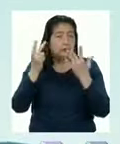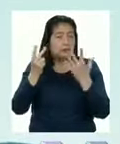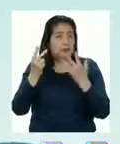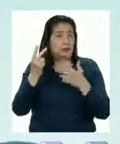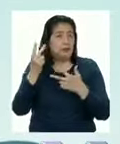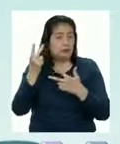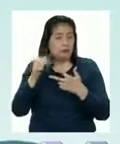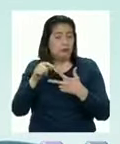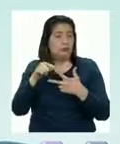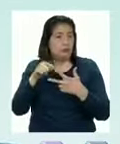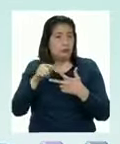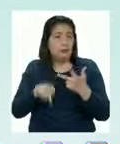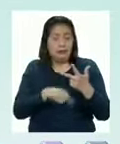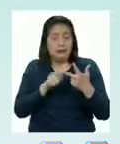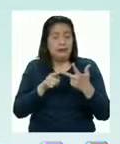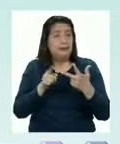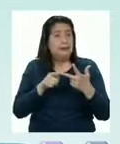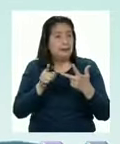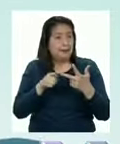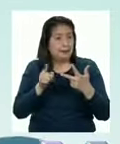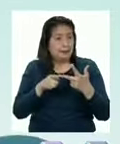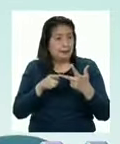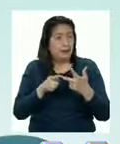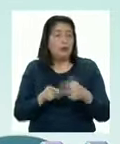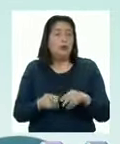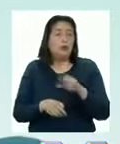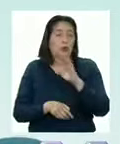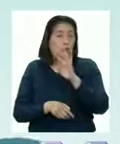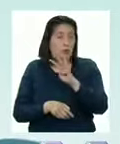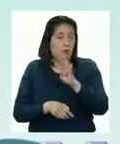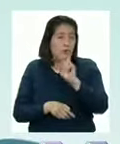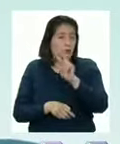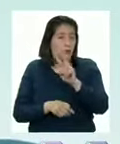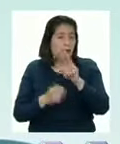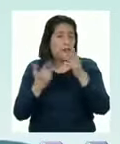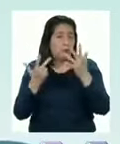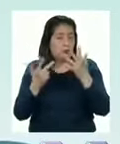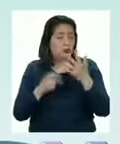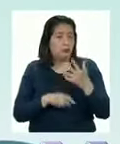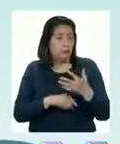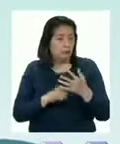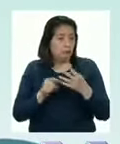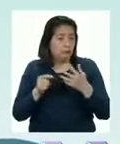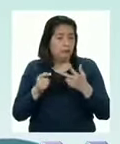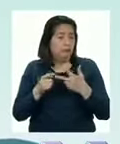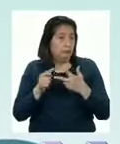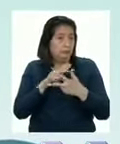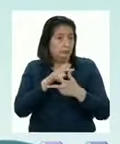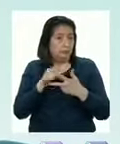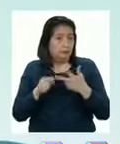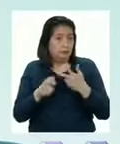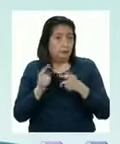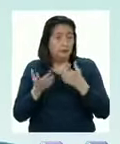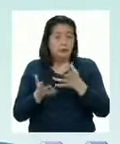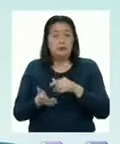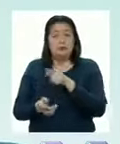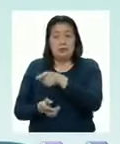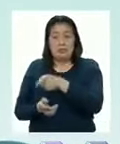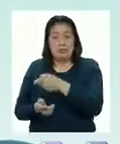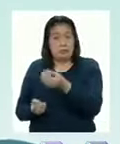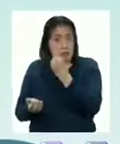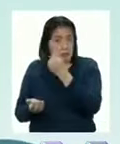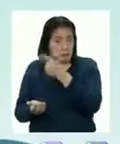sacos Y del tercer tipo, 428 sacos Para su propio consumo,